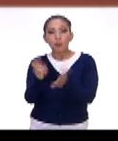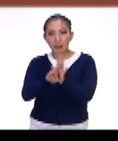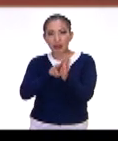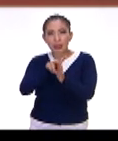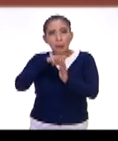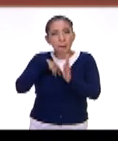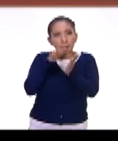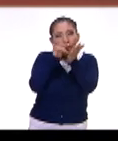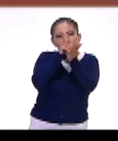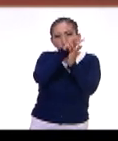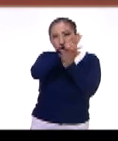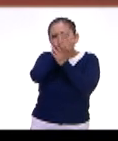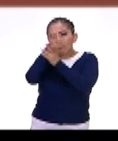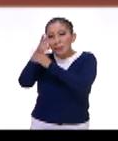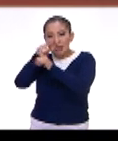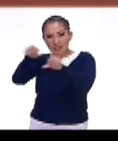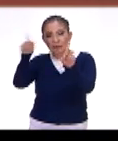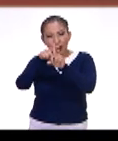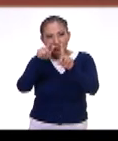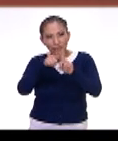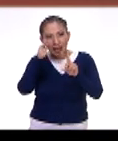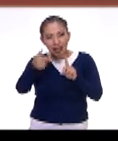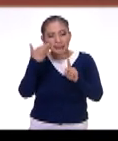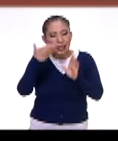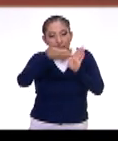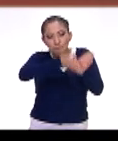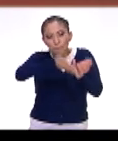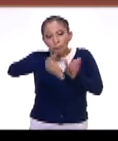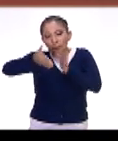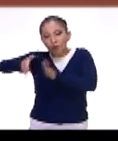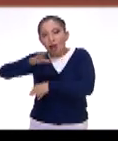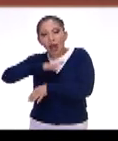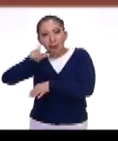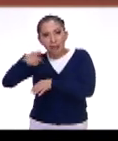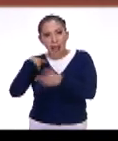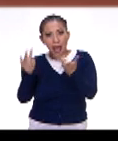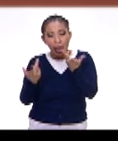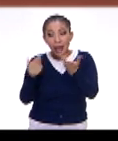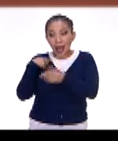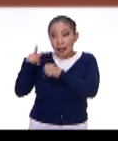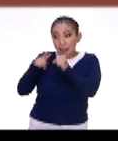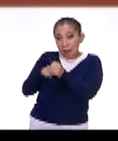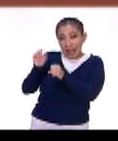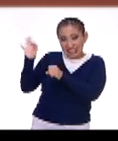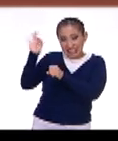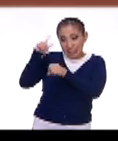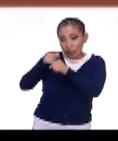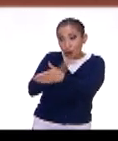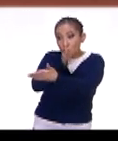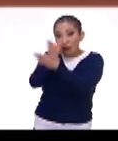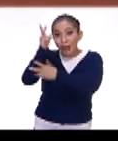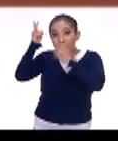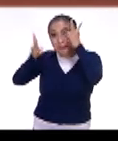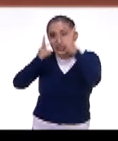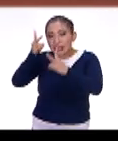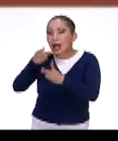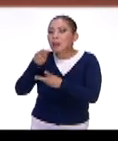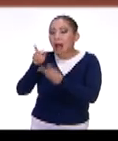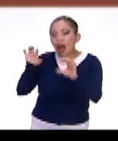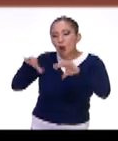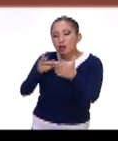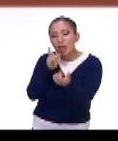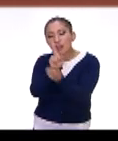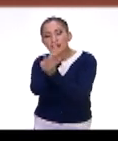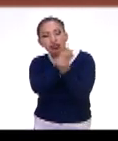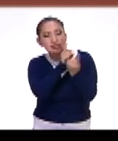que registrara en las diferentes temporadas donde había producción de insectos, que fuera a visitar, hablara con las